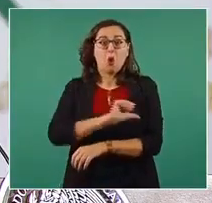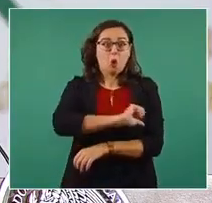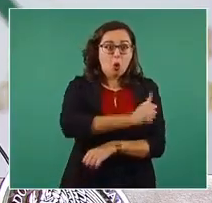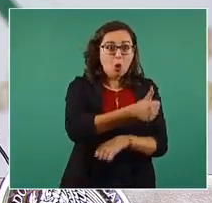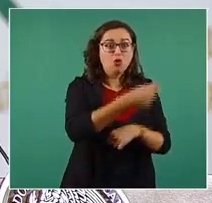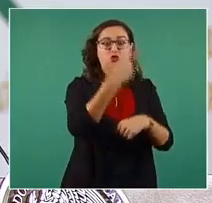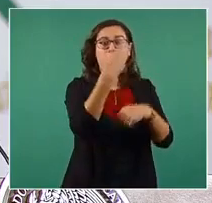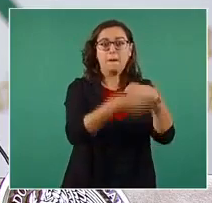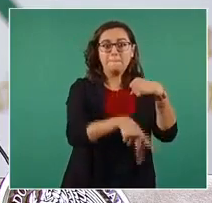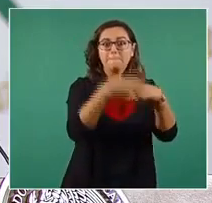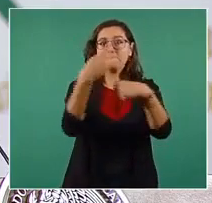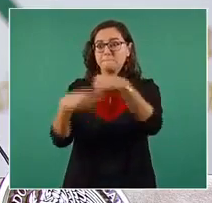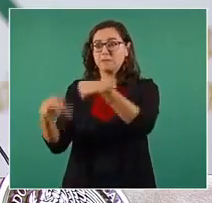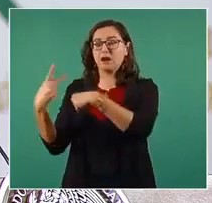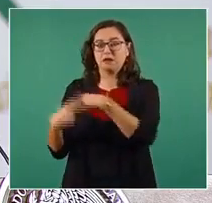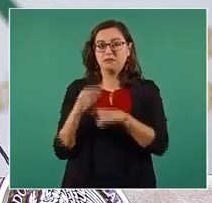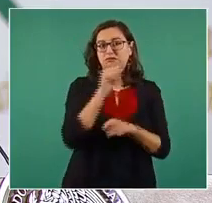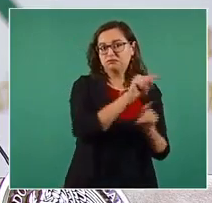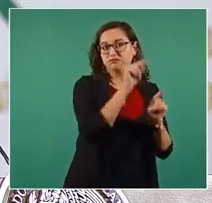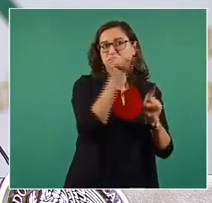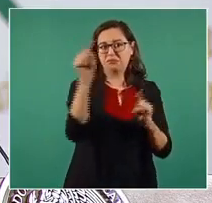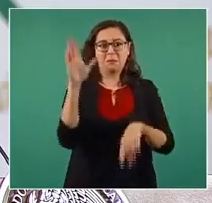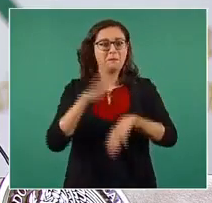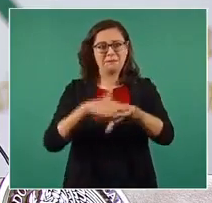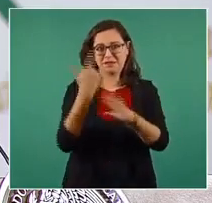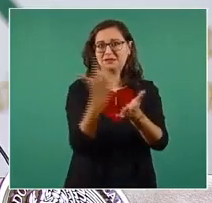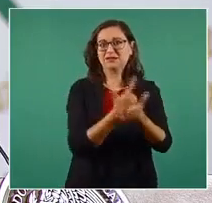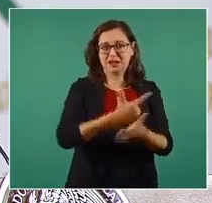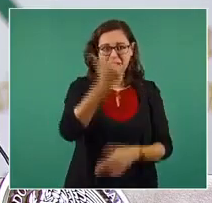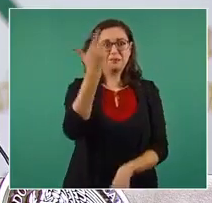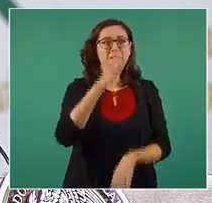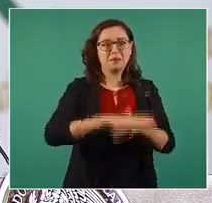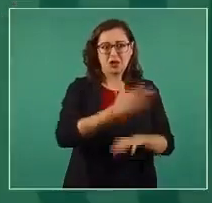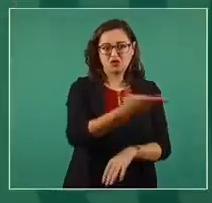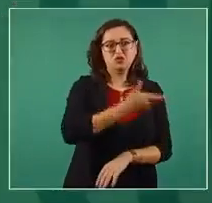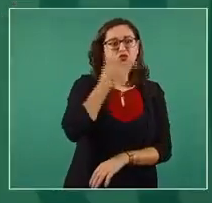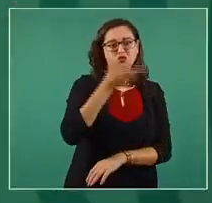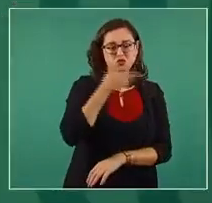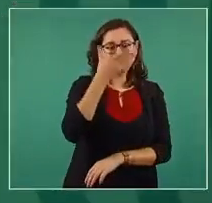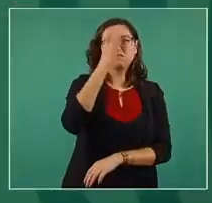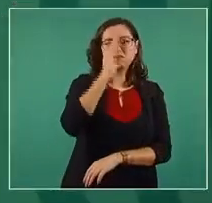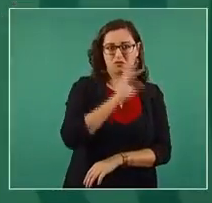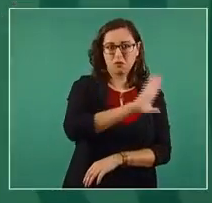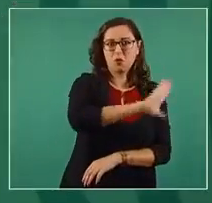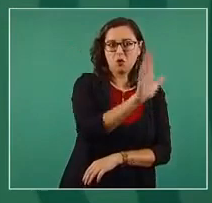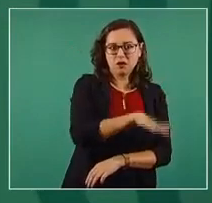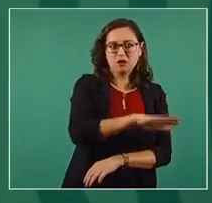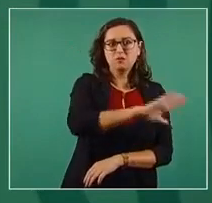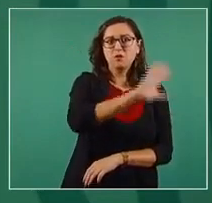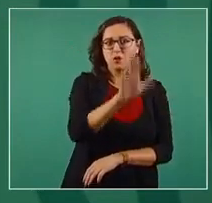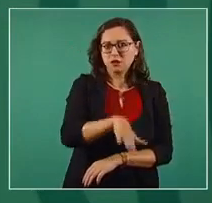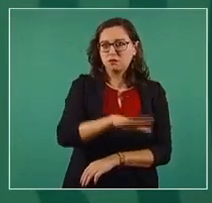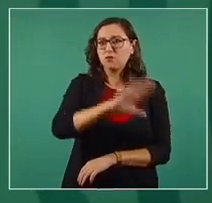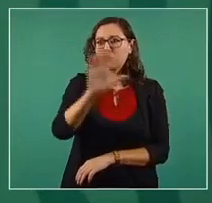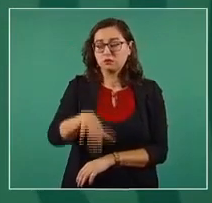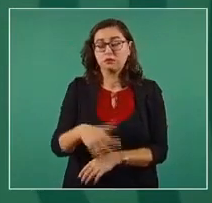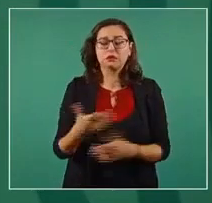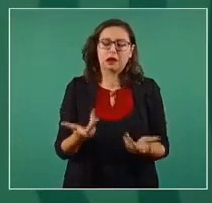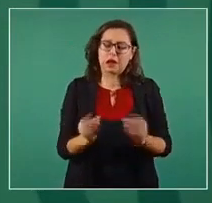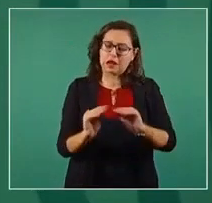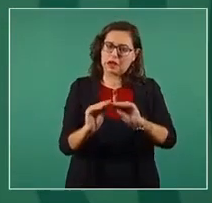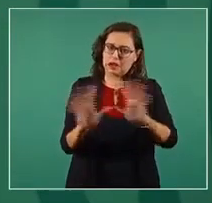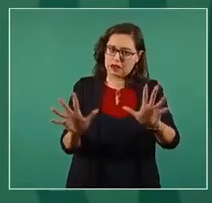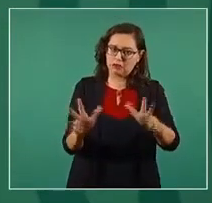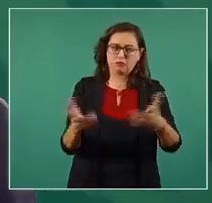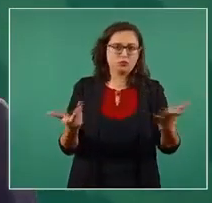sea deseable que una persona, y sobre todo un menor de edad, pierda la vida, pero sí ayuda a visualizar los distintos riesgos